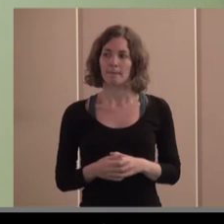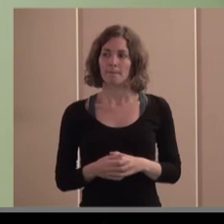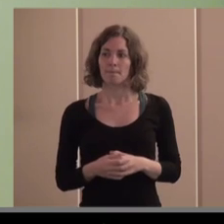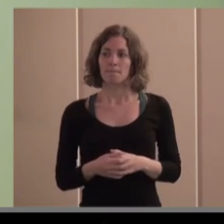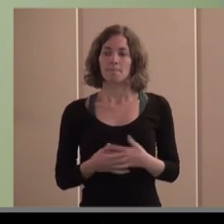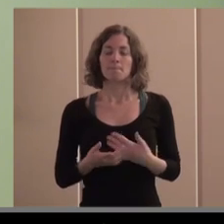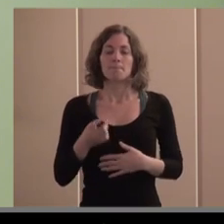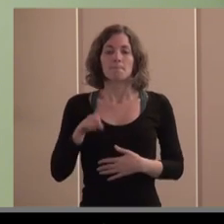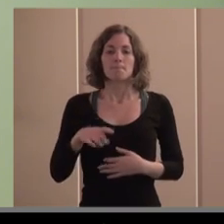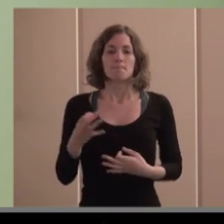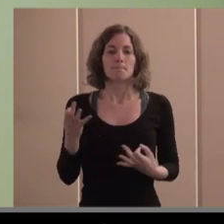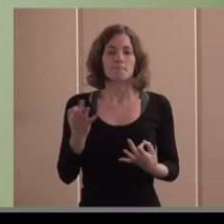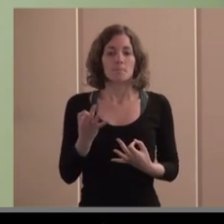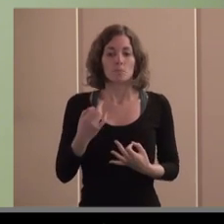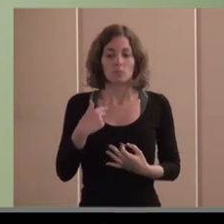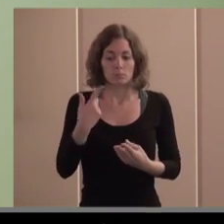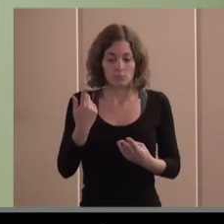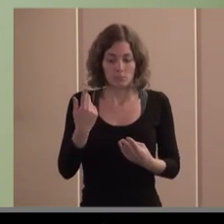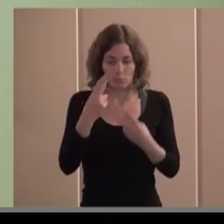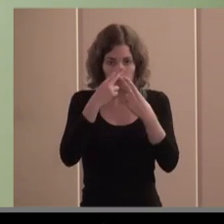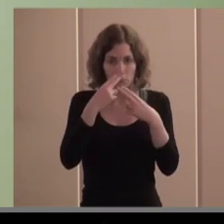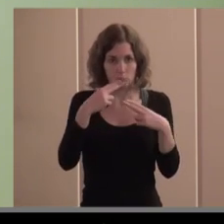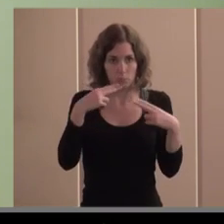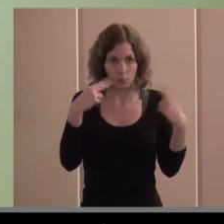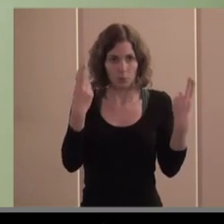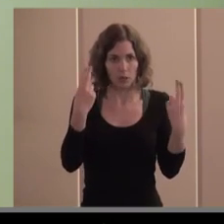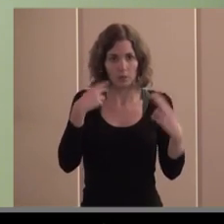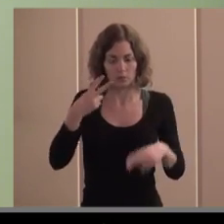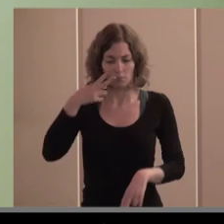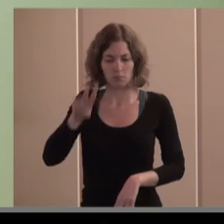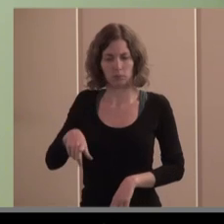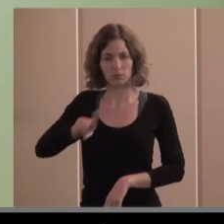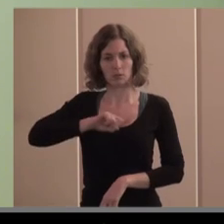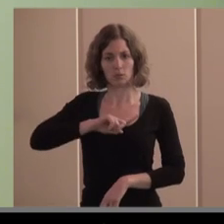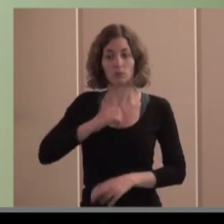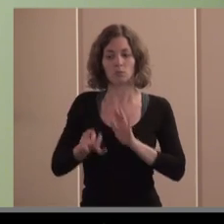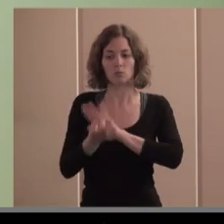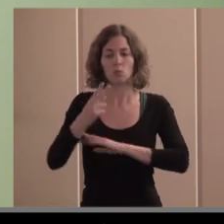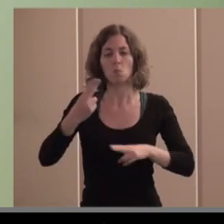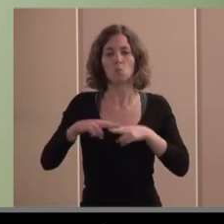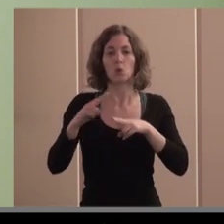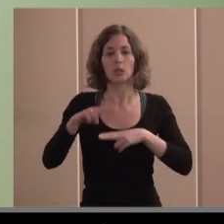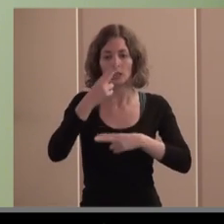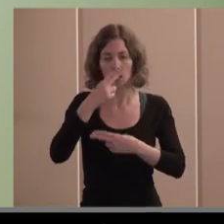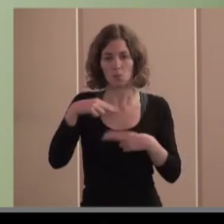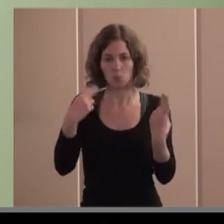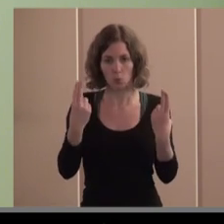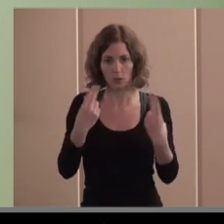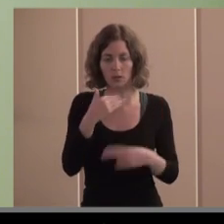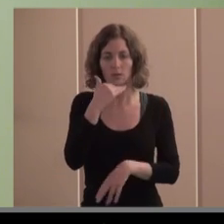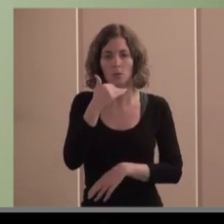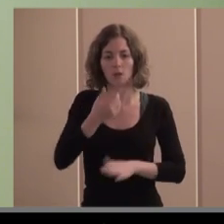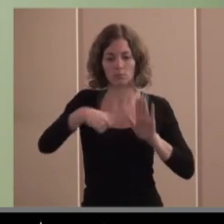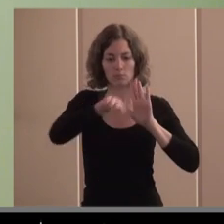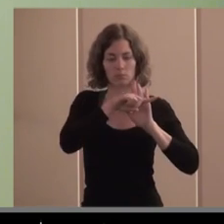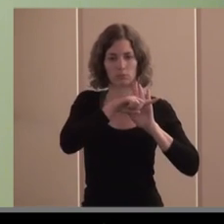tener el reconocimiento público suficiente para estar en todas las políticas públicas que haya un reconocimiento en todo